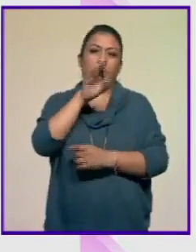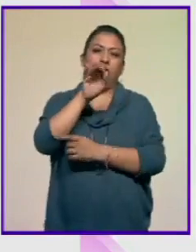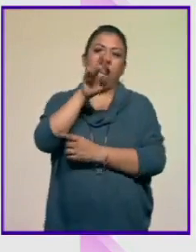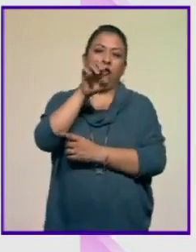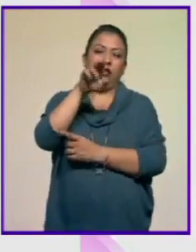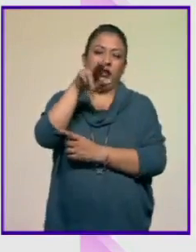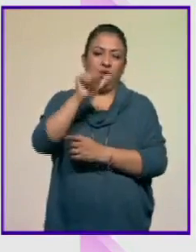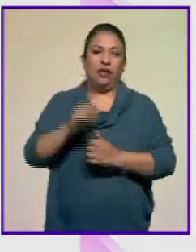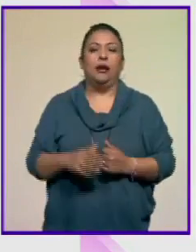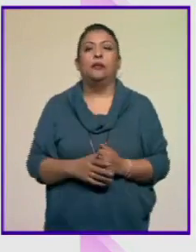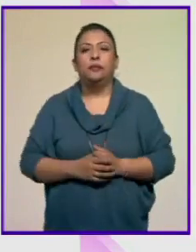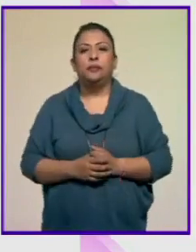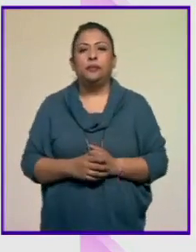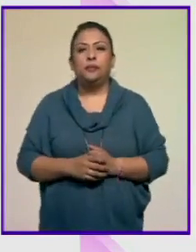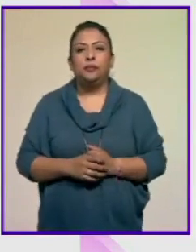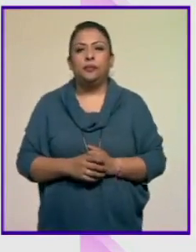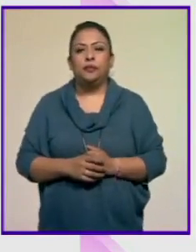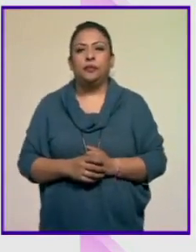corresponsal.